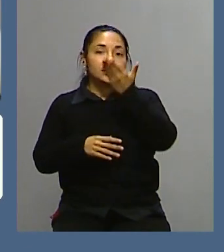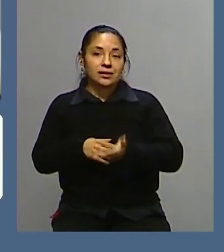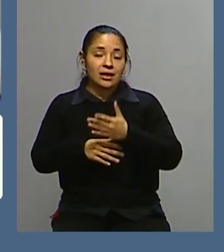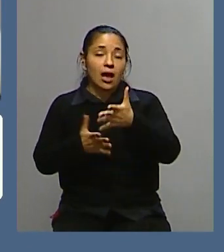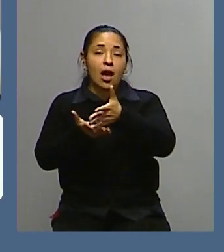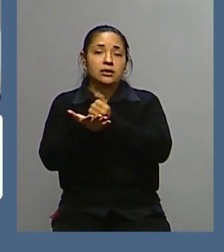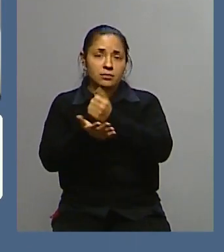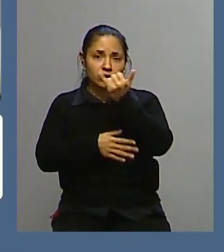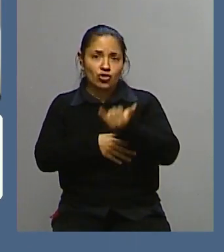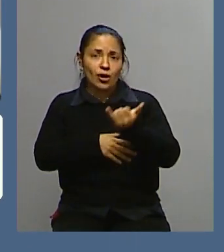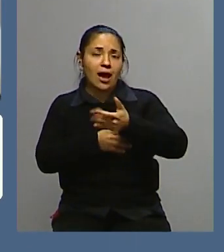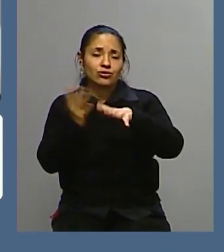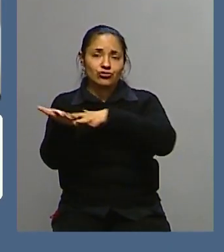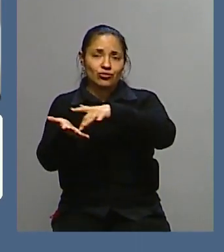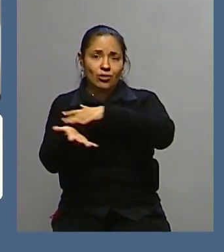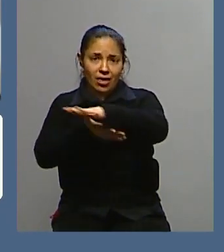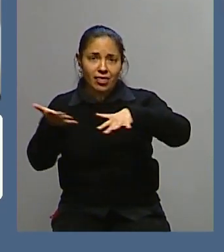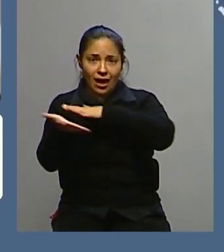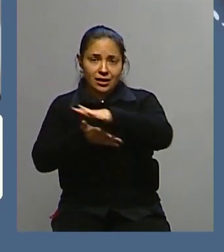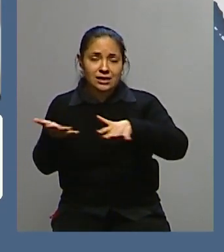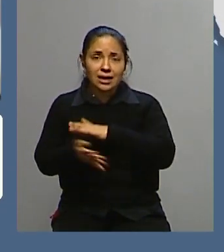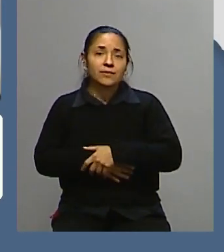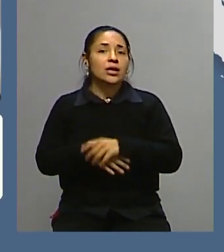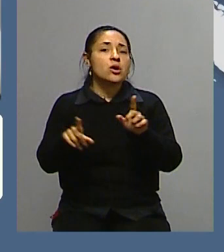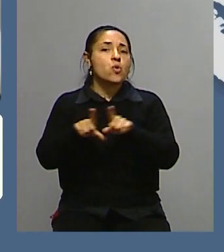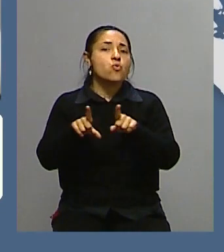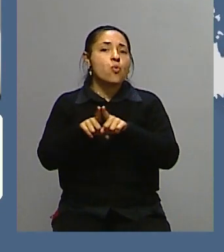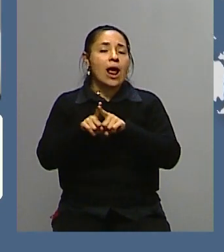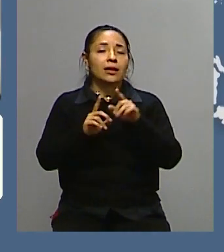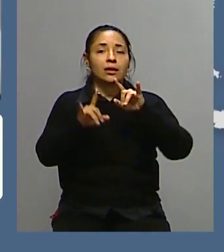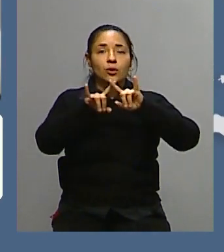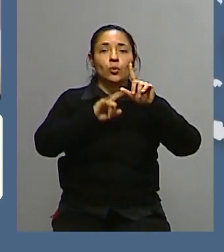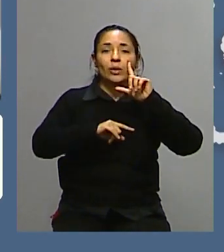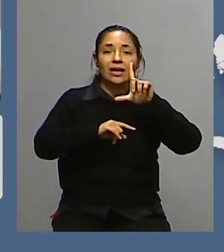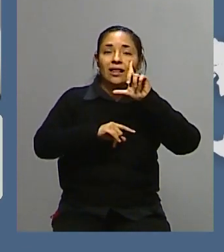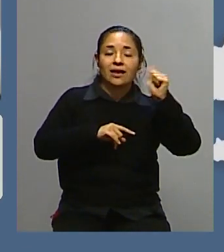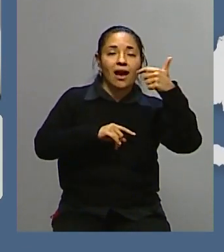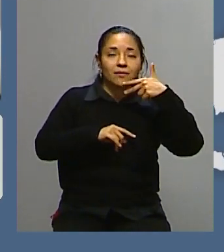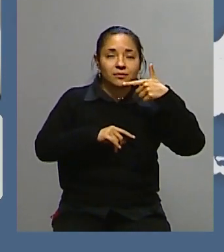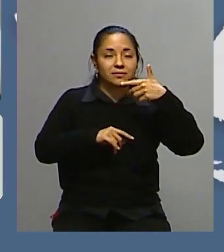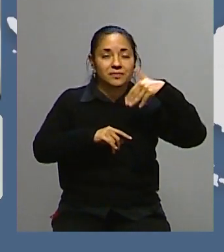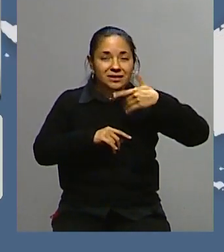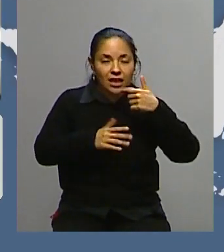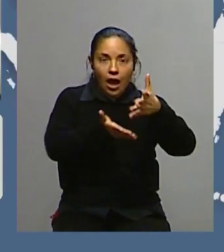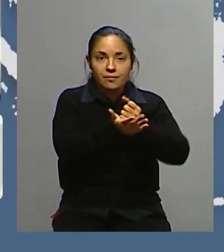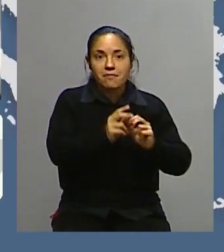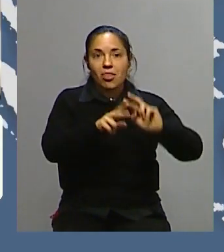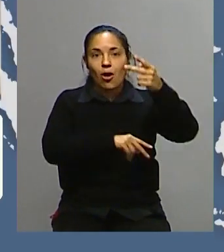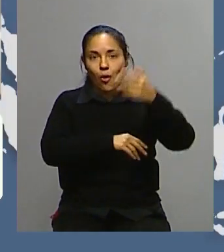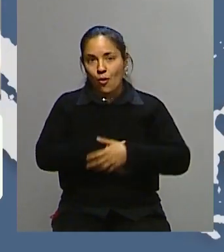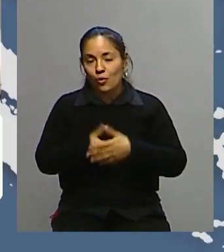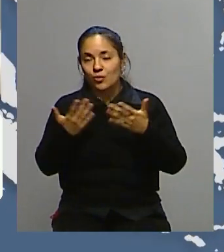aceptación de, obviamente, la ciudadanía, que no es la misma de la de William, la de Guillermo. ¿Cómo lo viven